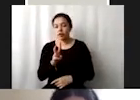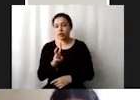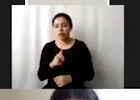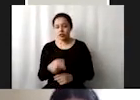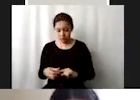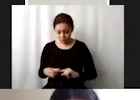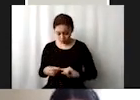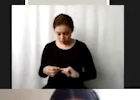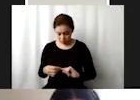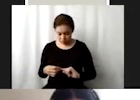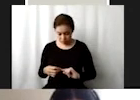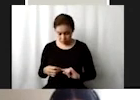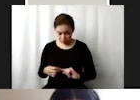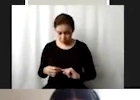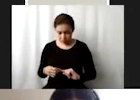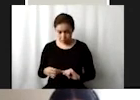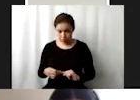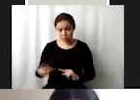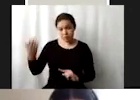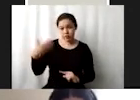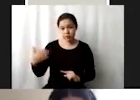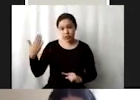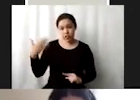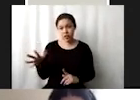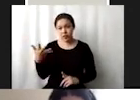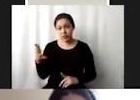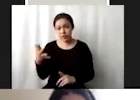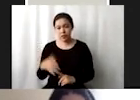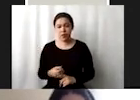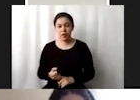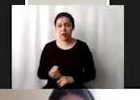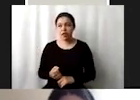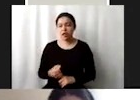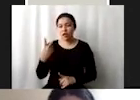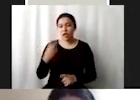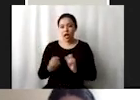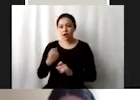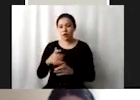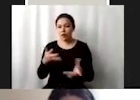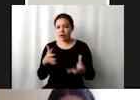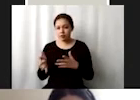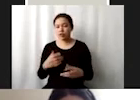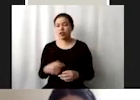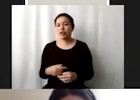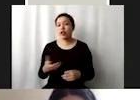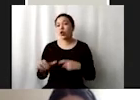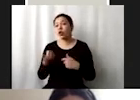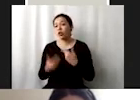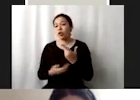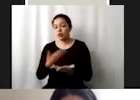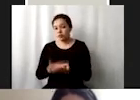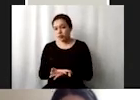hace algún tiempo hace al menos año y medio que una alternativa hacia